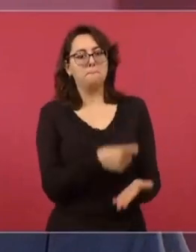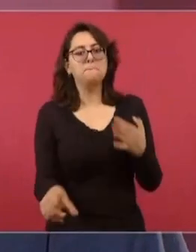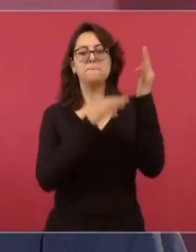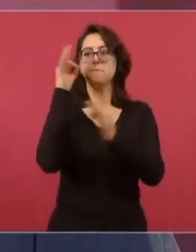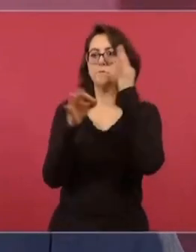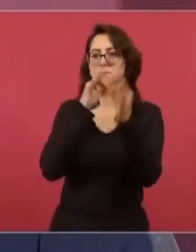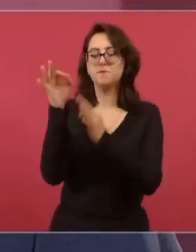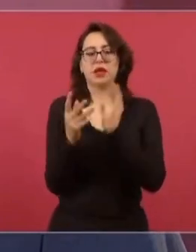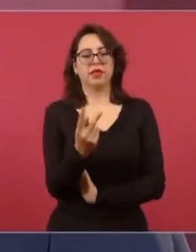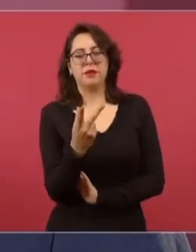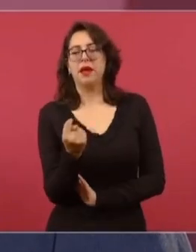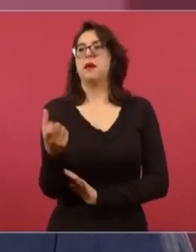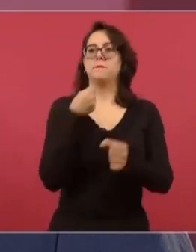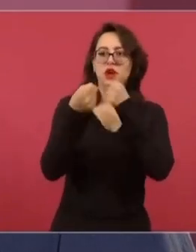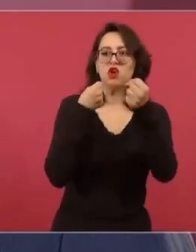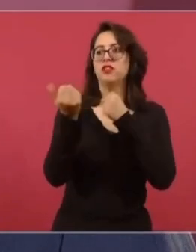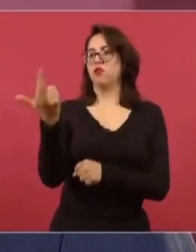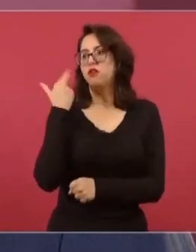a los medios.